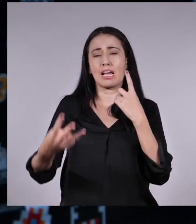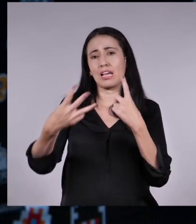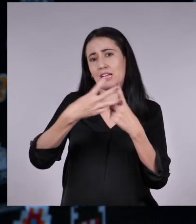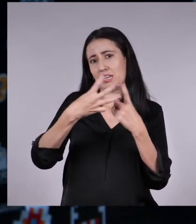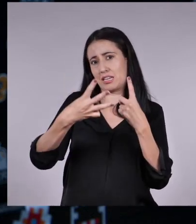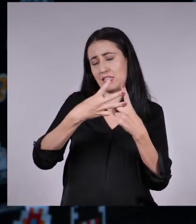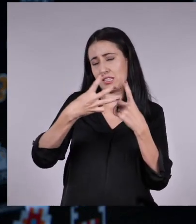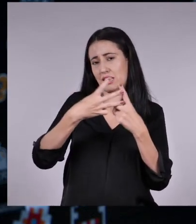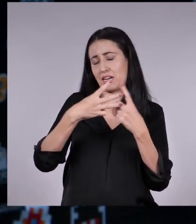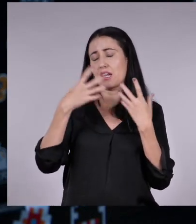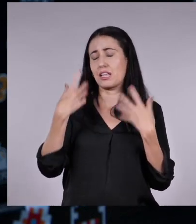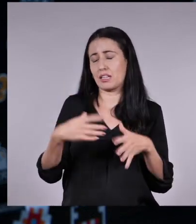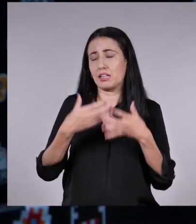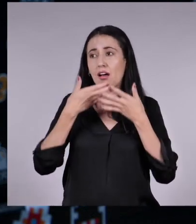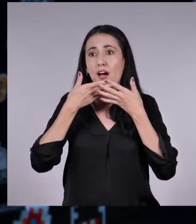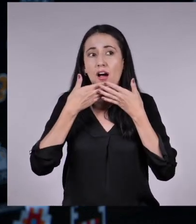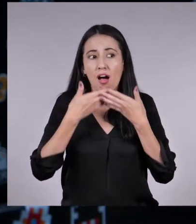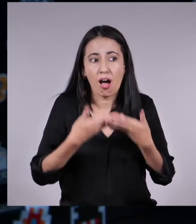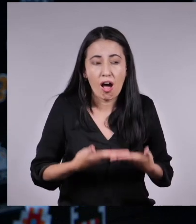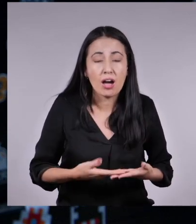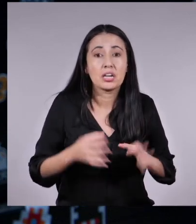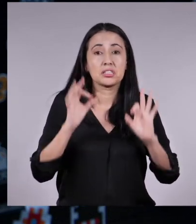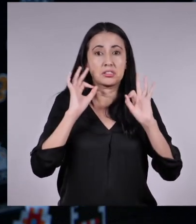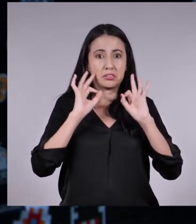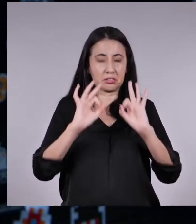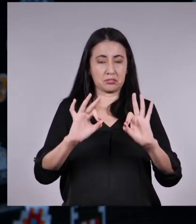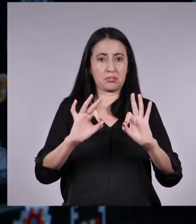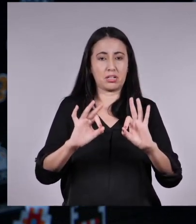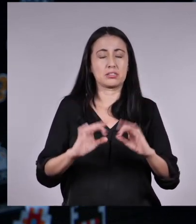a veces no nos damos cuenta de lo poderosa que es.